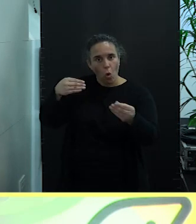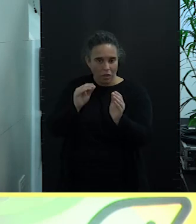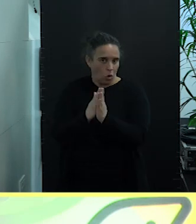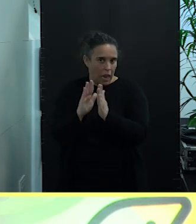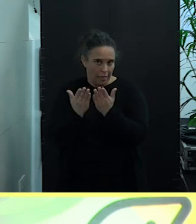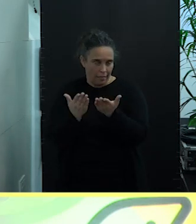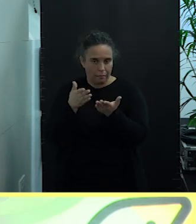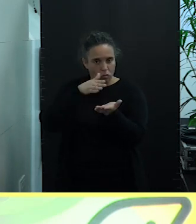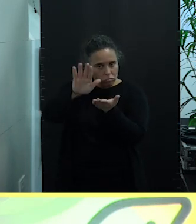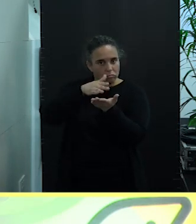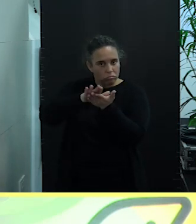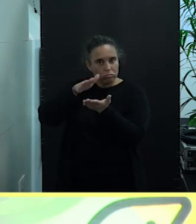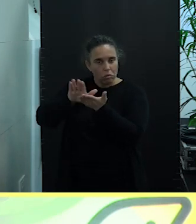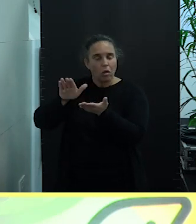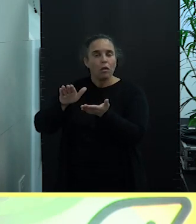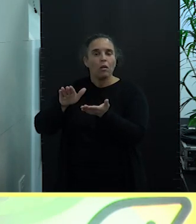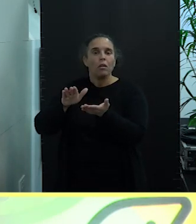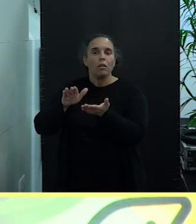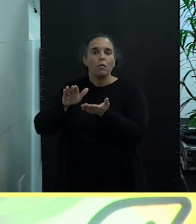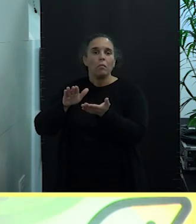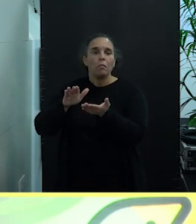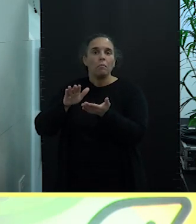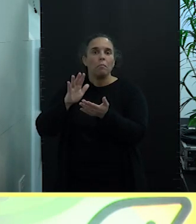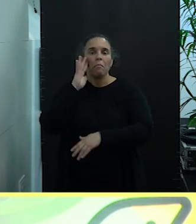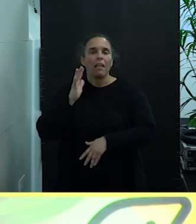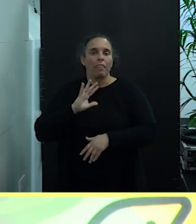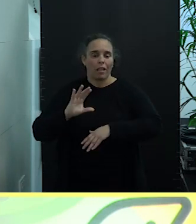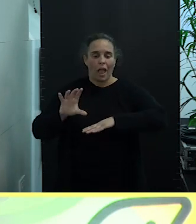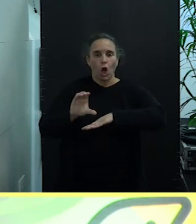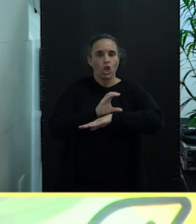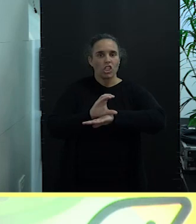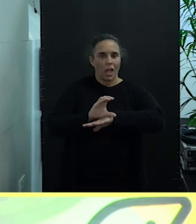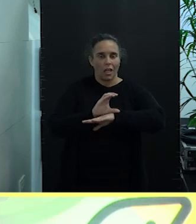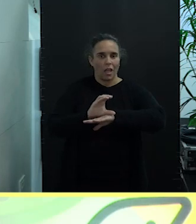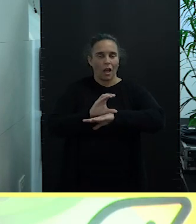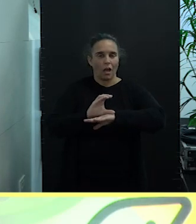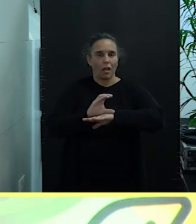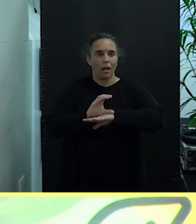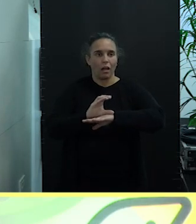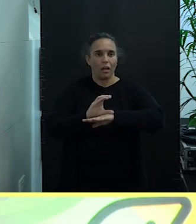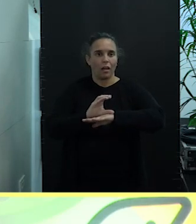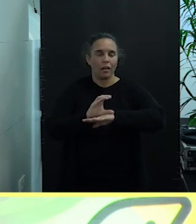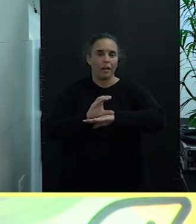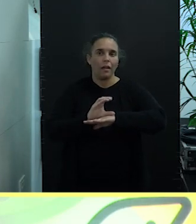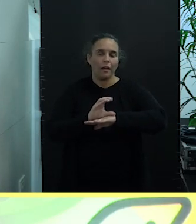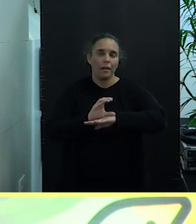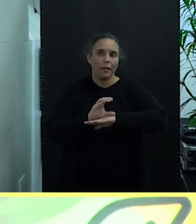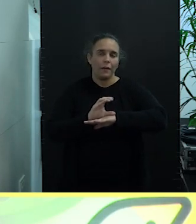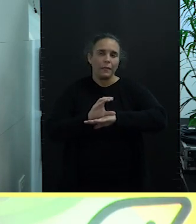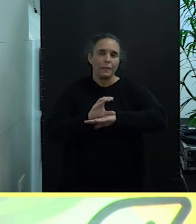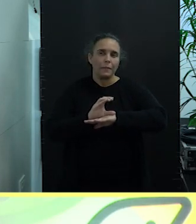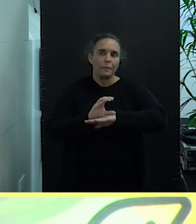libro, que parece ser que de esta consejería sería más propicia